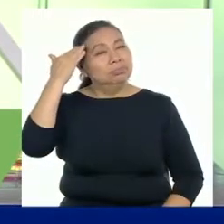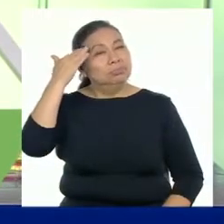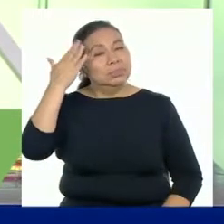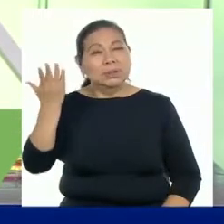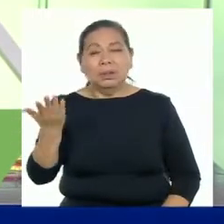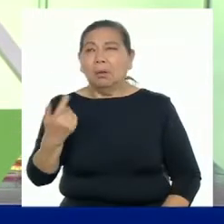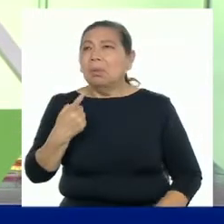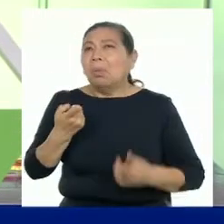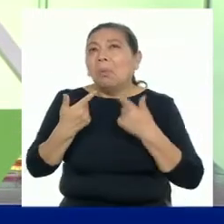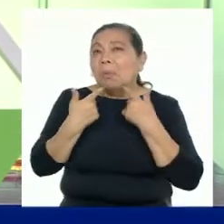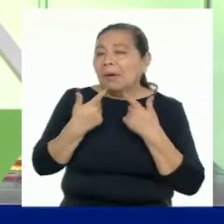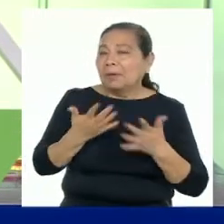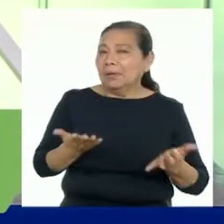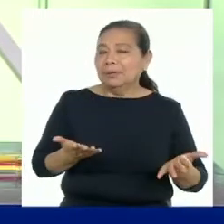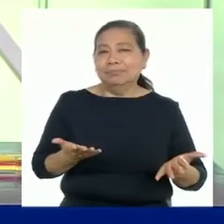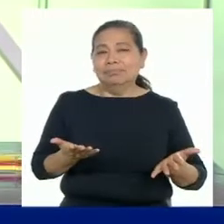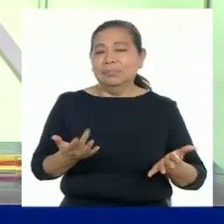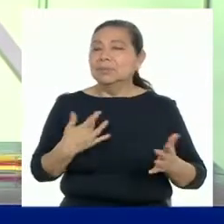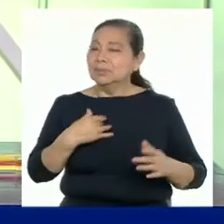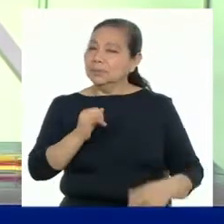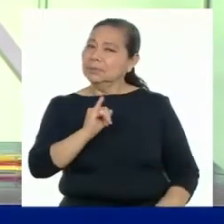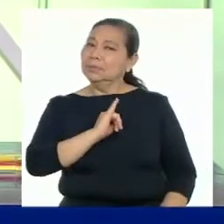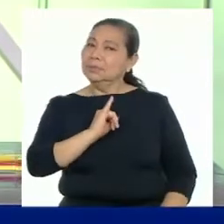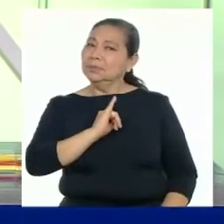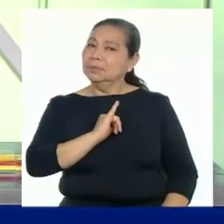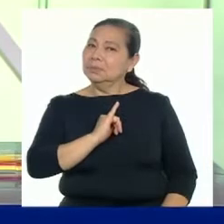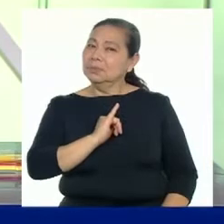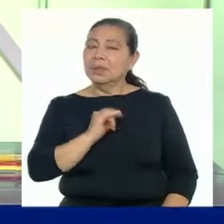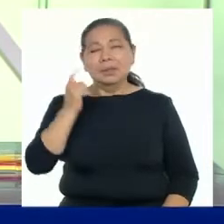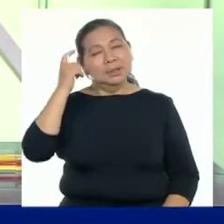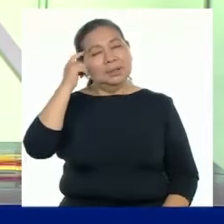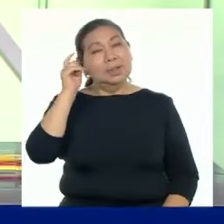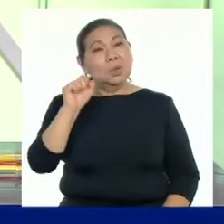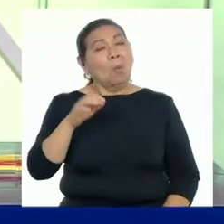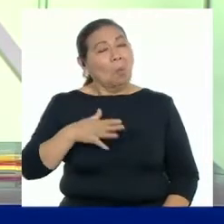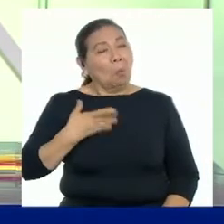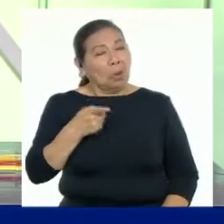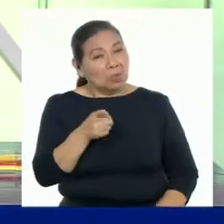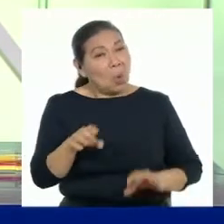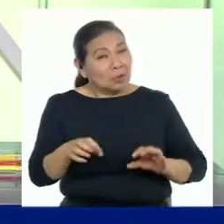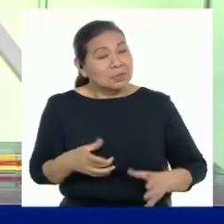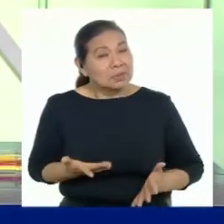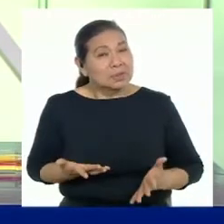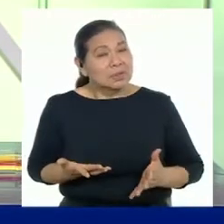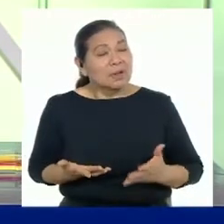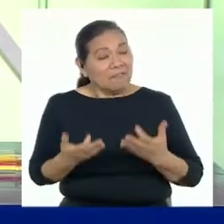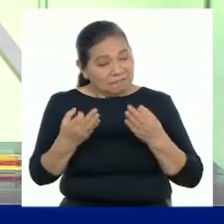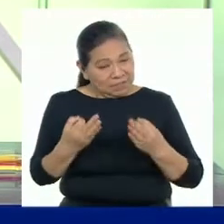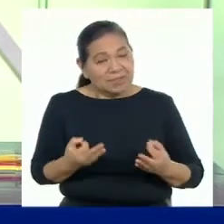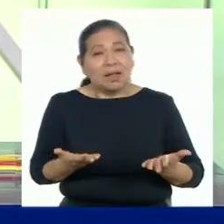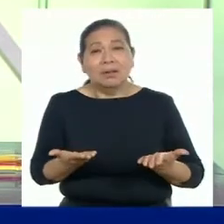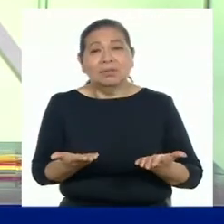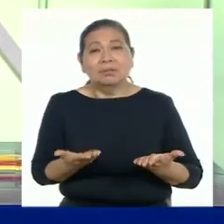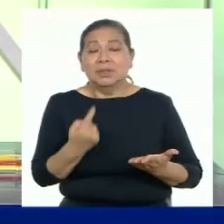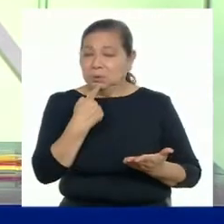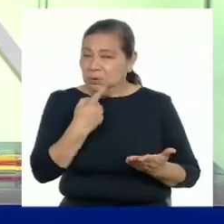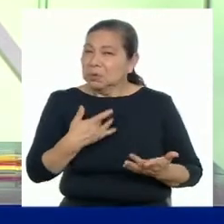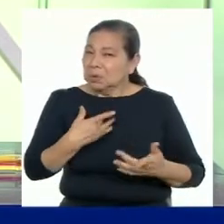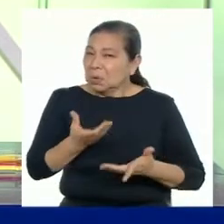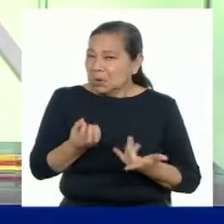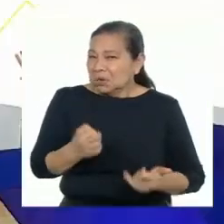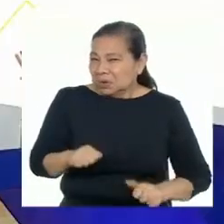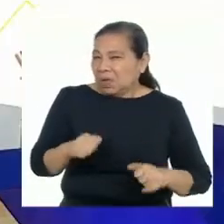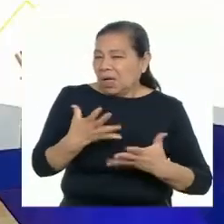perdernos en el camino y ser capaces de identificar si las metas que nos trazamos son alcanzables, realistas y si responden a nuestros